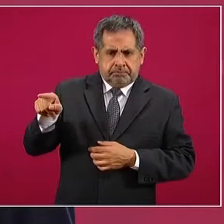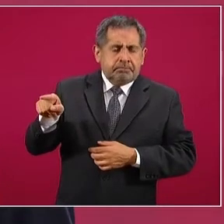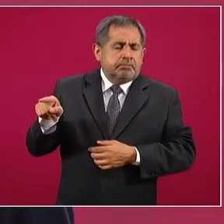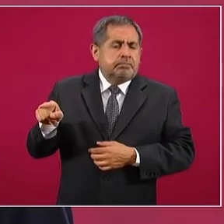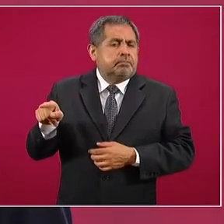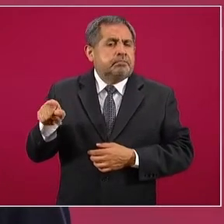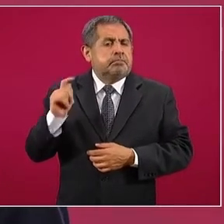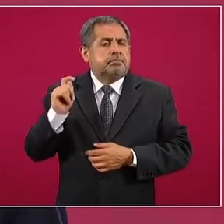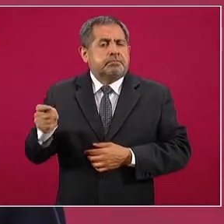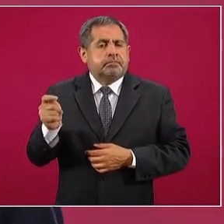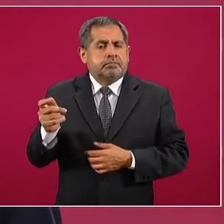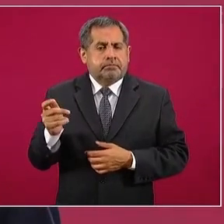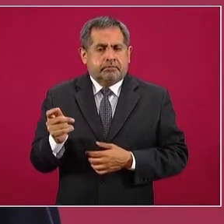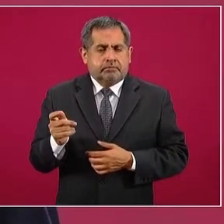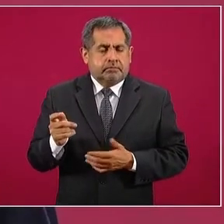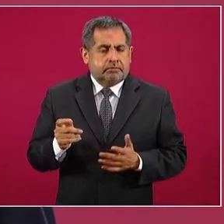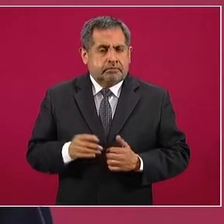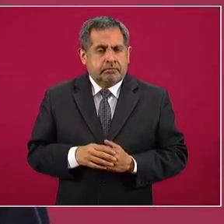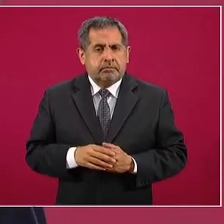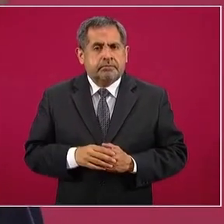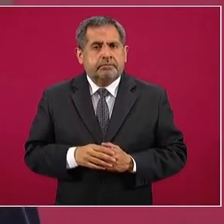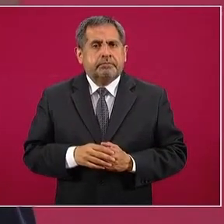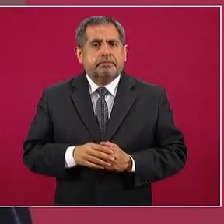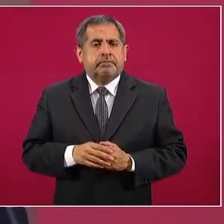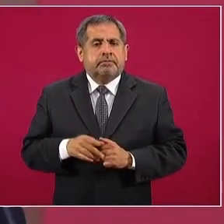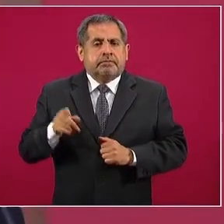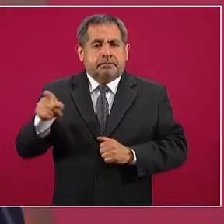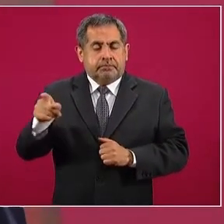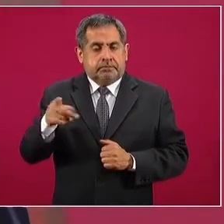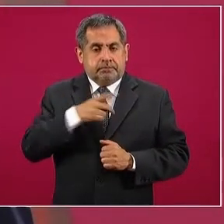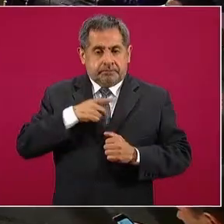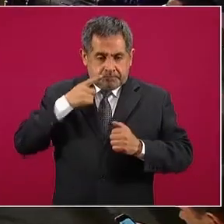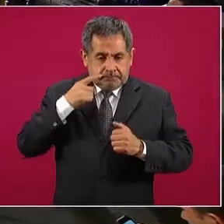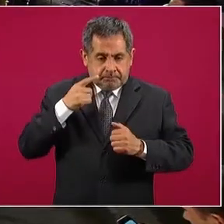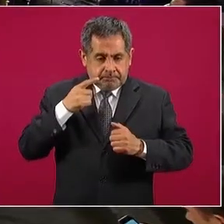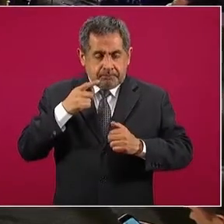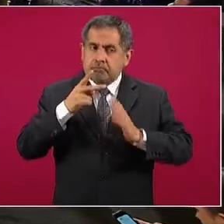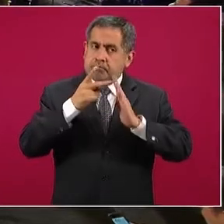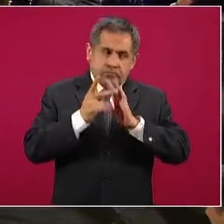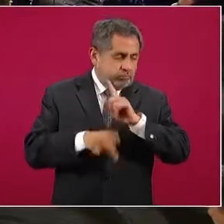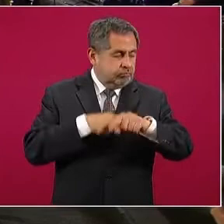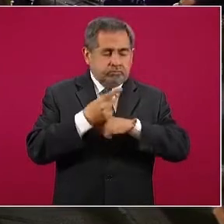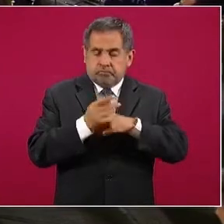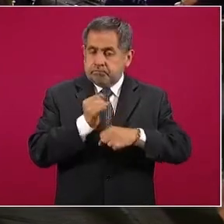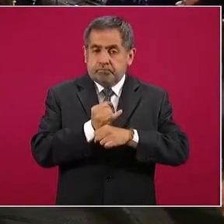tiene que reponer el procedimiento.